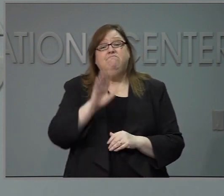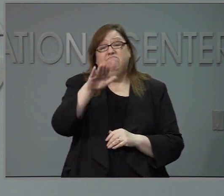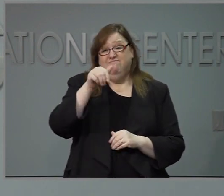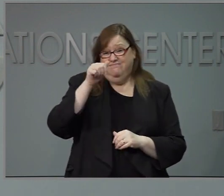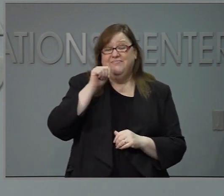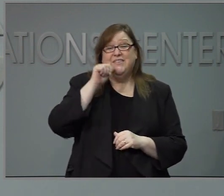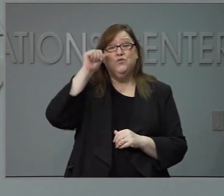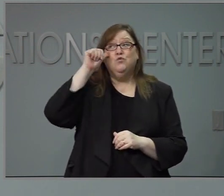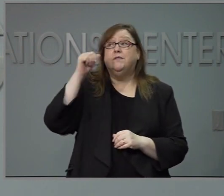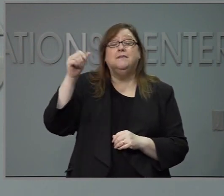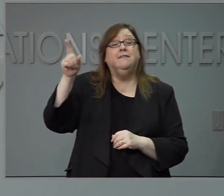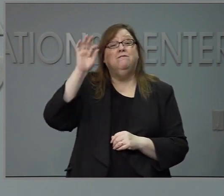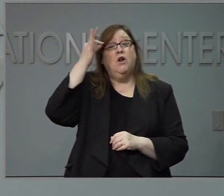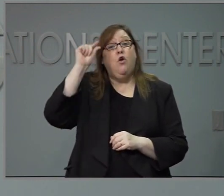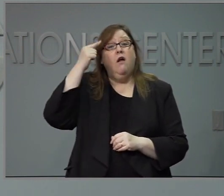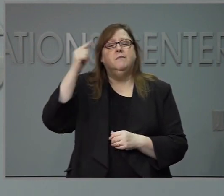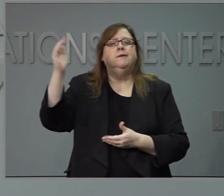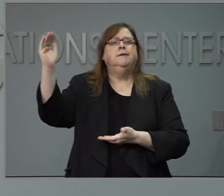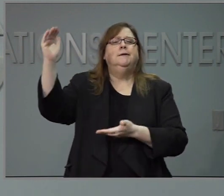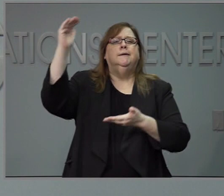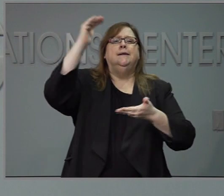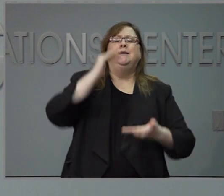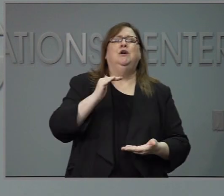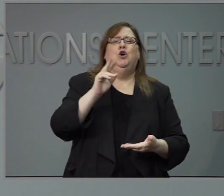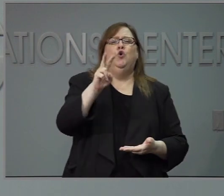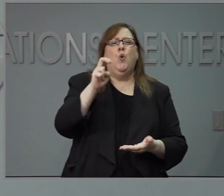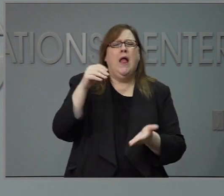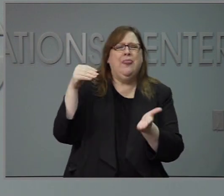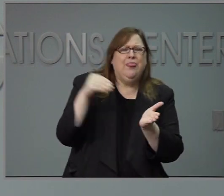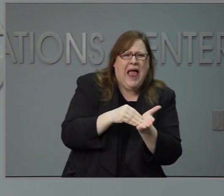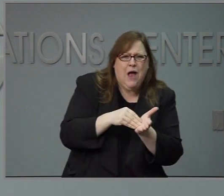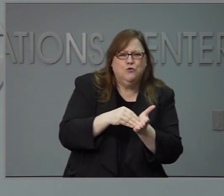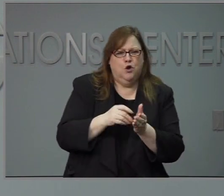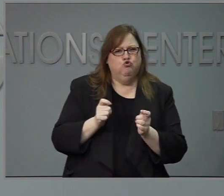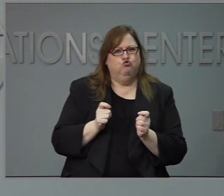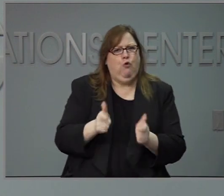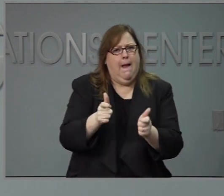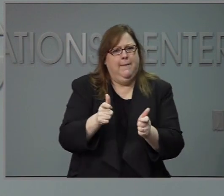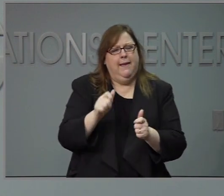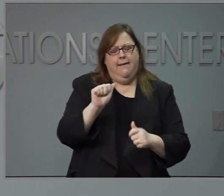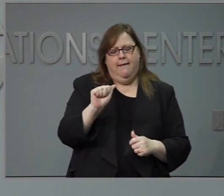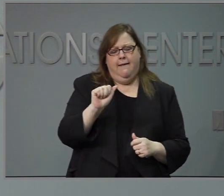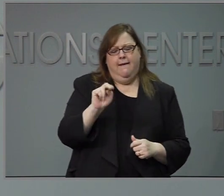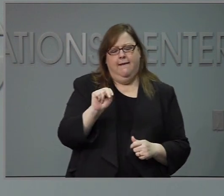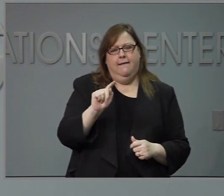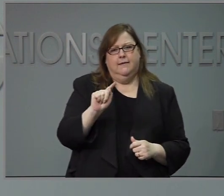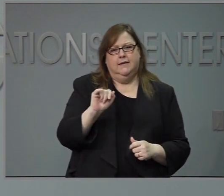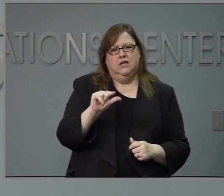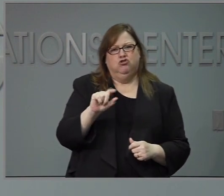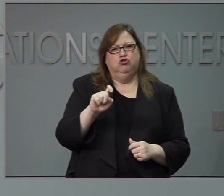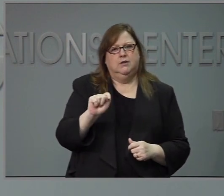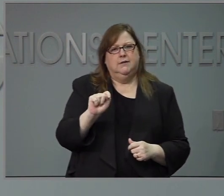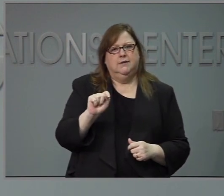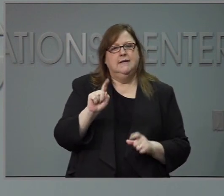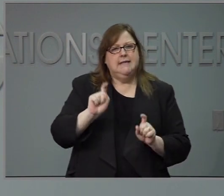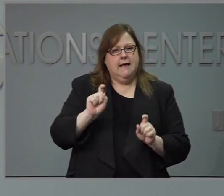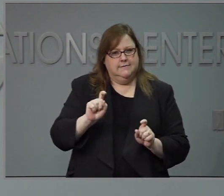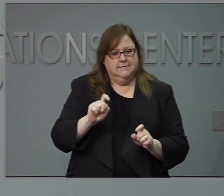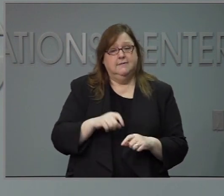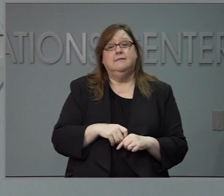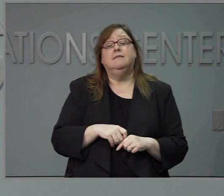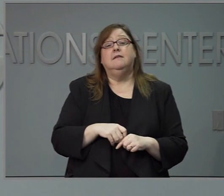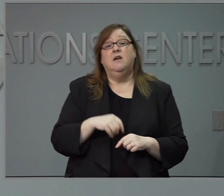antígenos y esperamos recibir un total de tres millones de estas pruebas para fines de año. El estado iniciará una